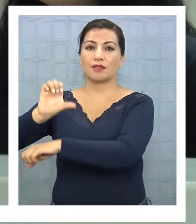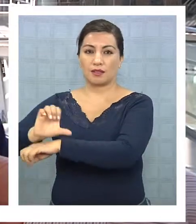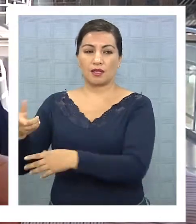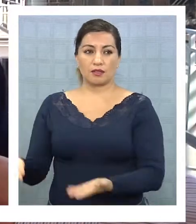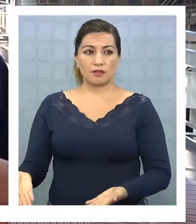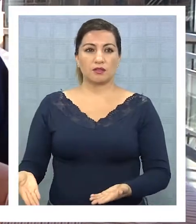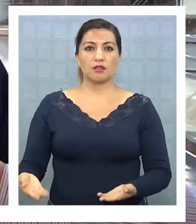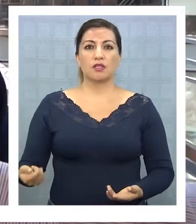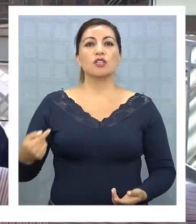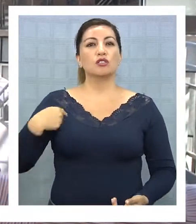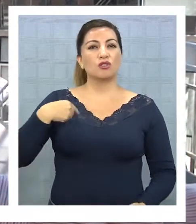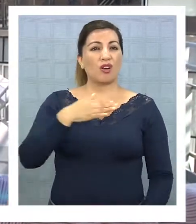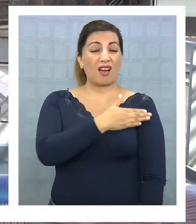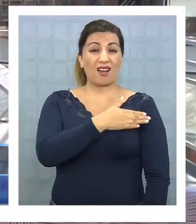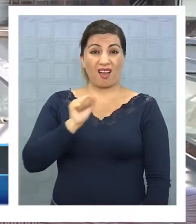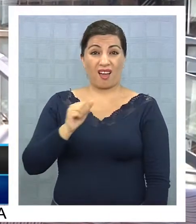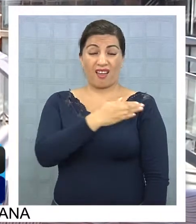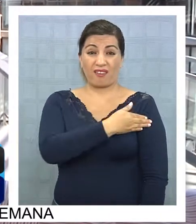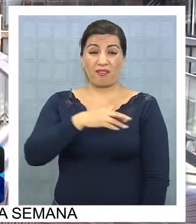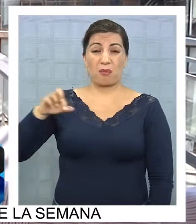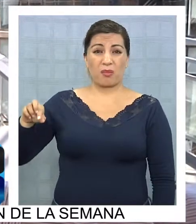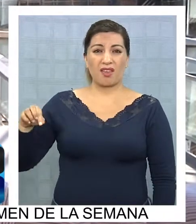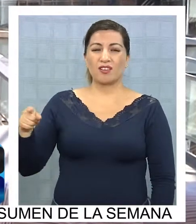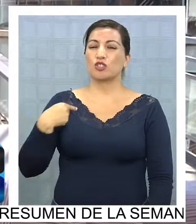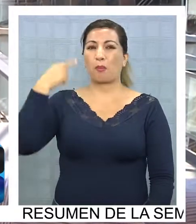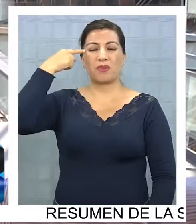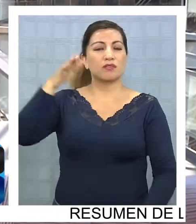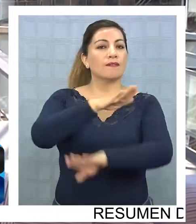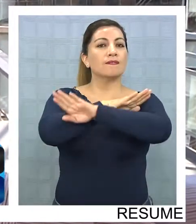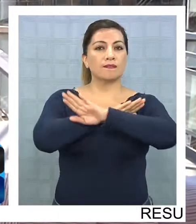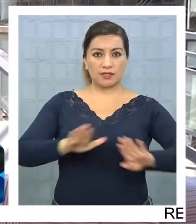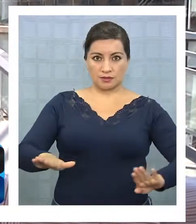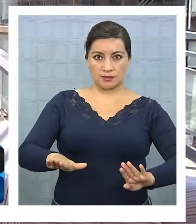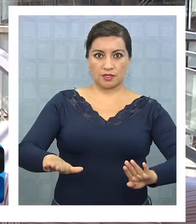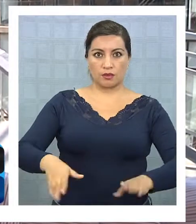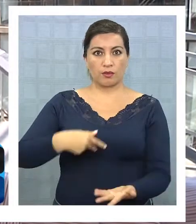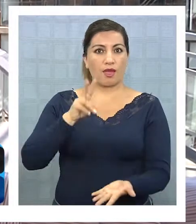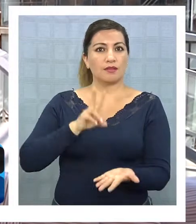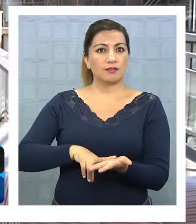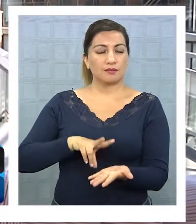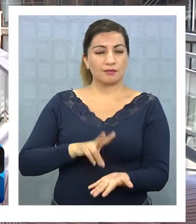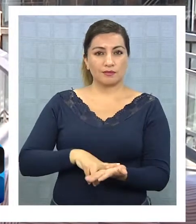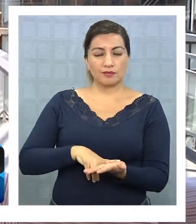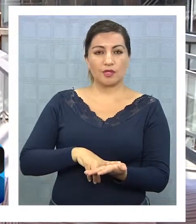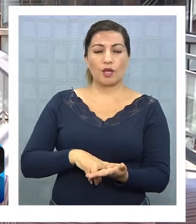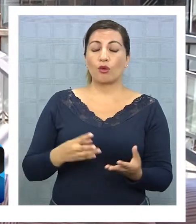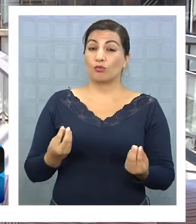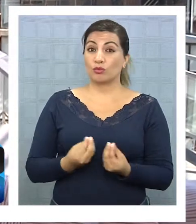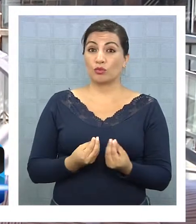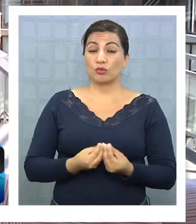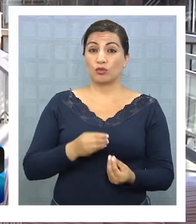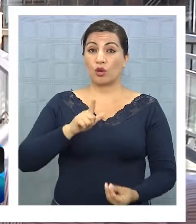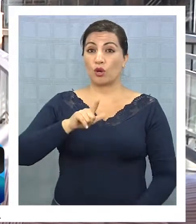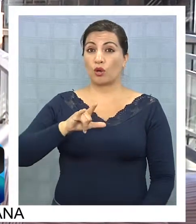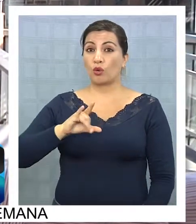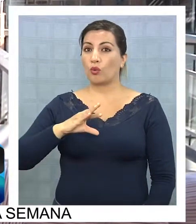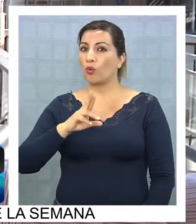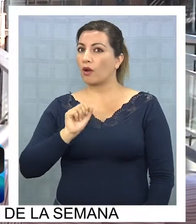partidarios que no hagan más FP porque creo que ya basta, porque en realidad es mucho el lucro